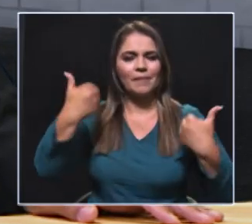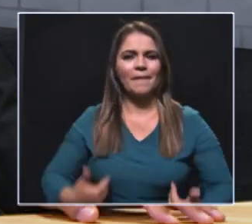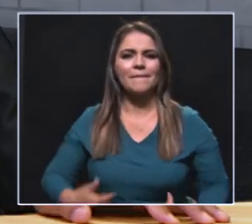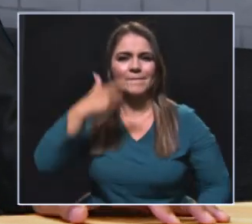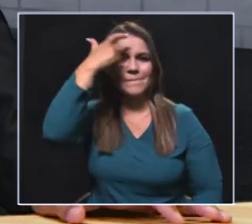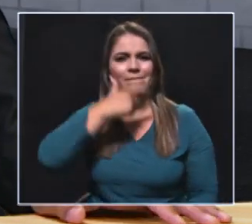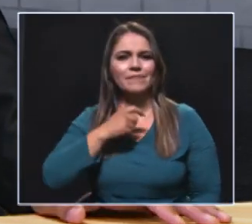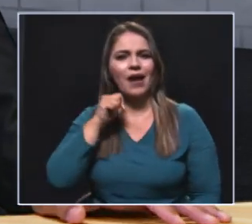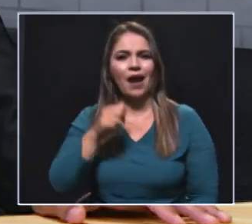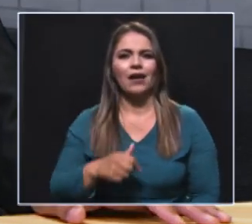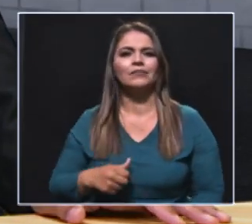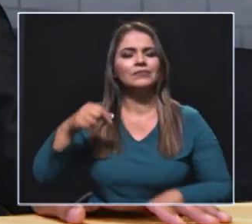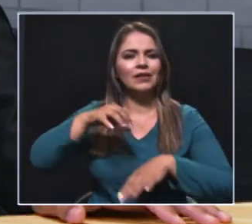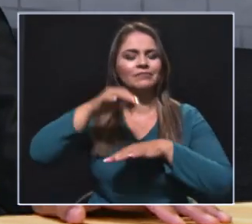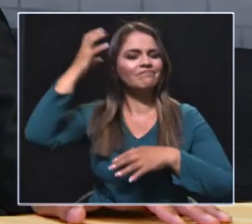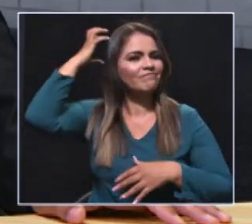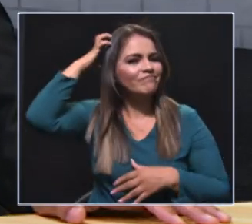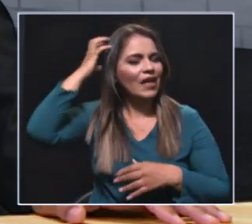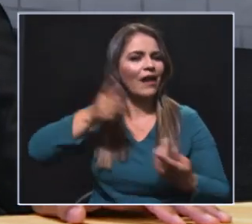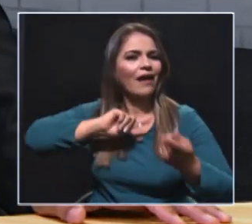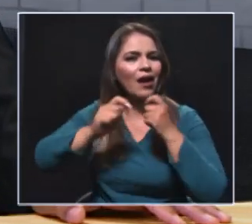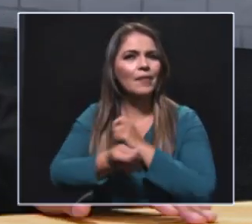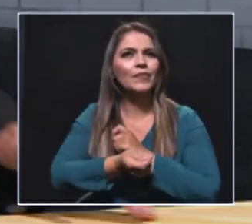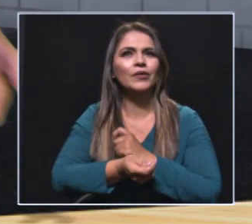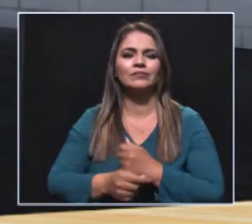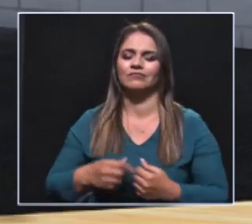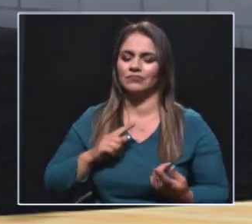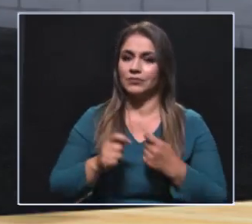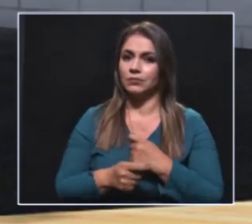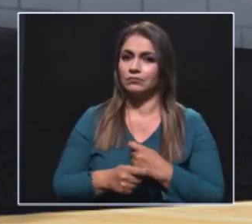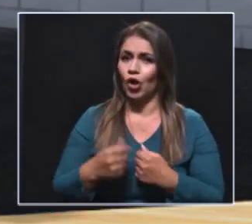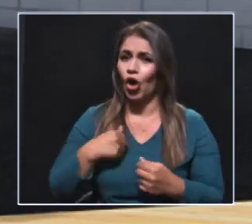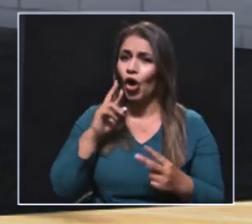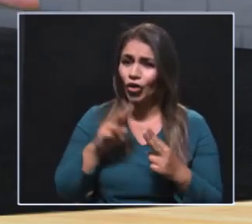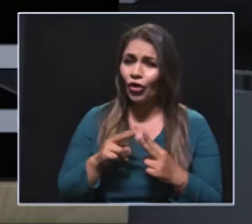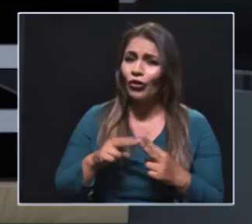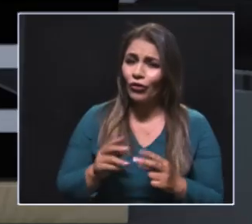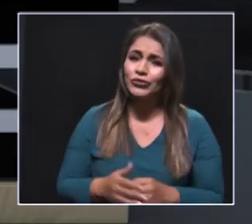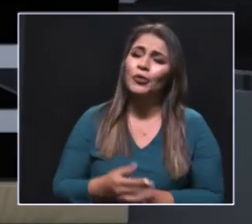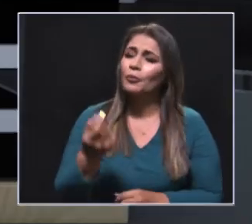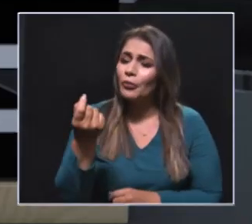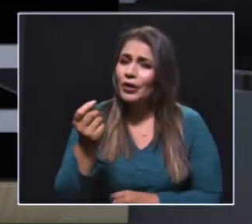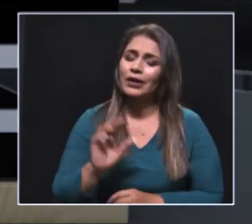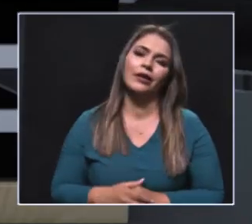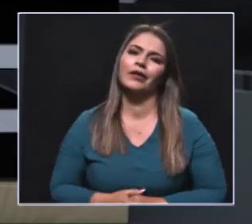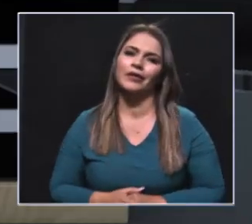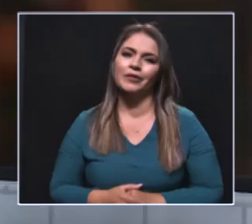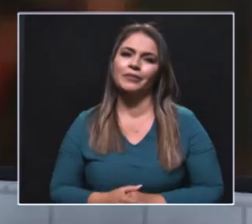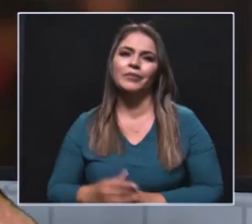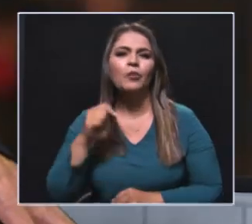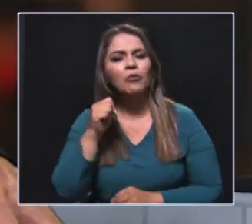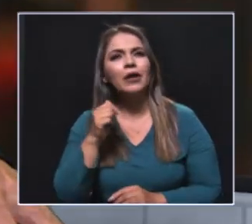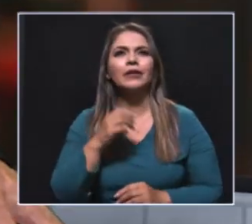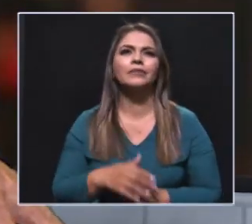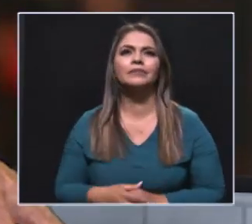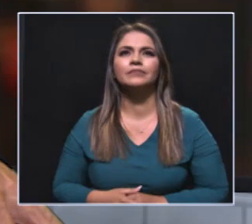a trabajar con ellos, la neuroeducación, la neurotransformación y neuroevolución, temas que yo los conozco medianamente y que los trabajo, y miren que